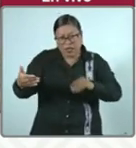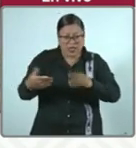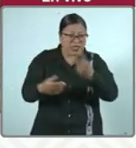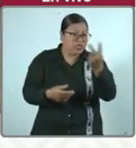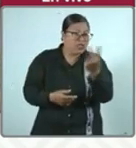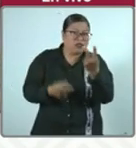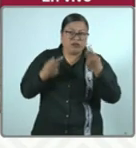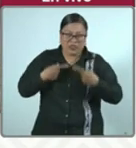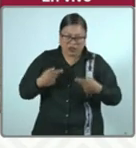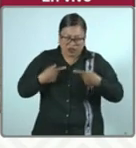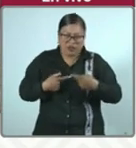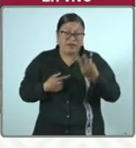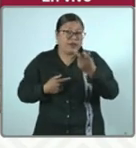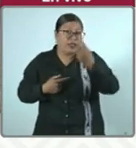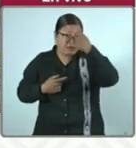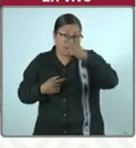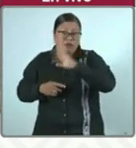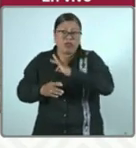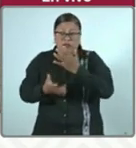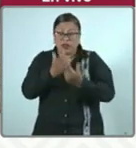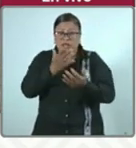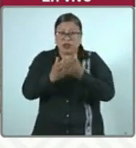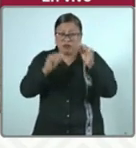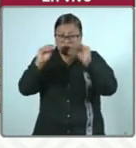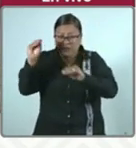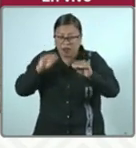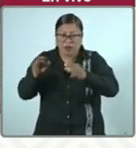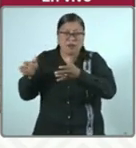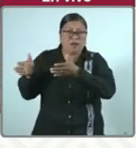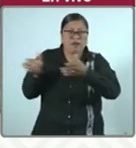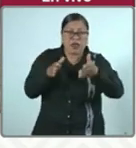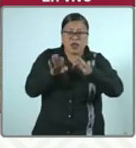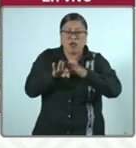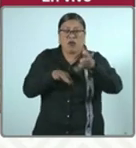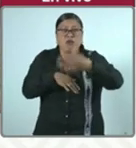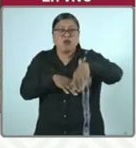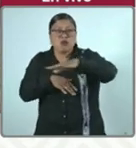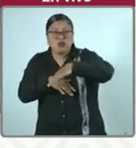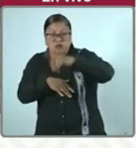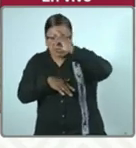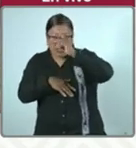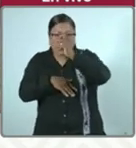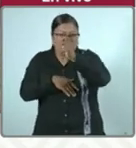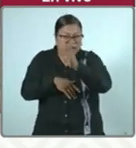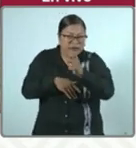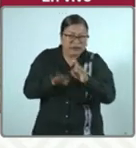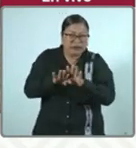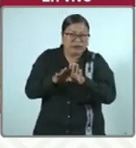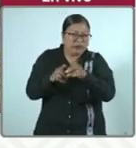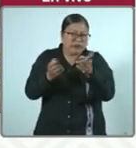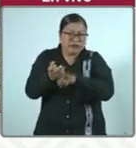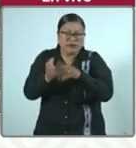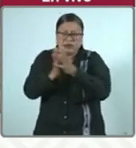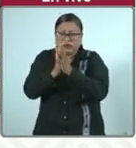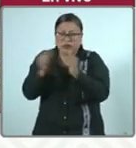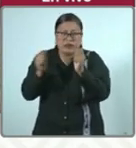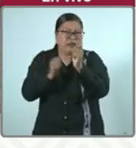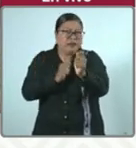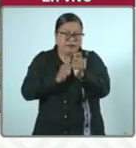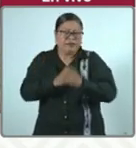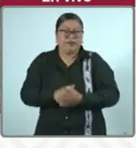personas que nos permitan elaborar algún plan de búsqueda y conocer el análisis de contexto de la desaparición.